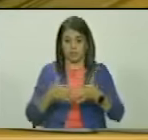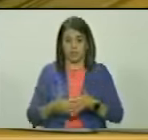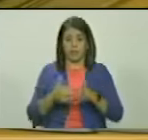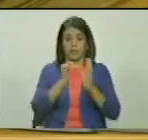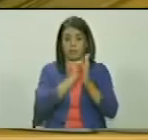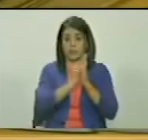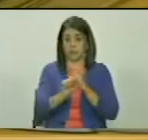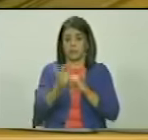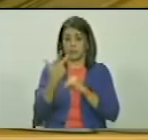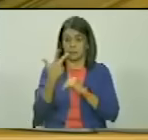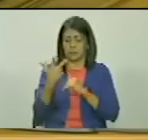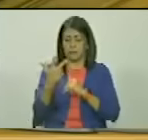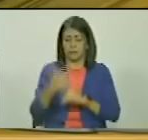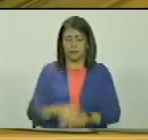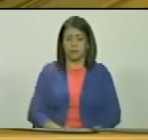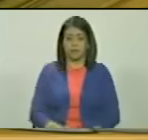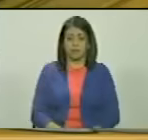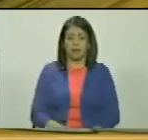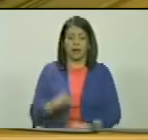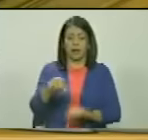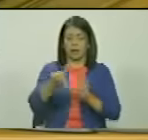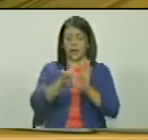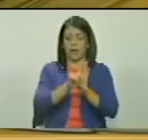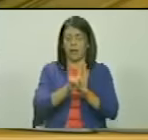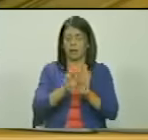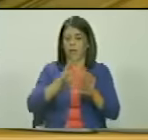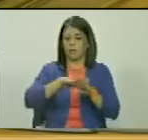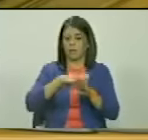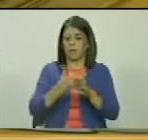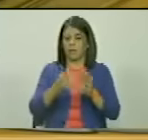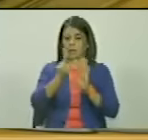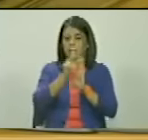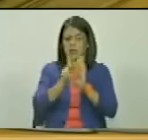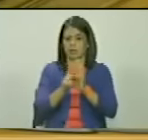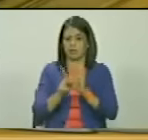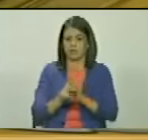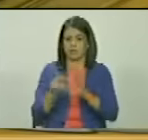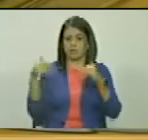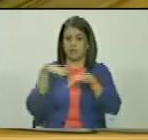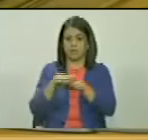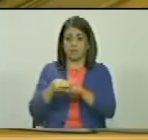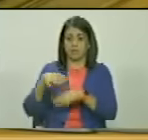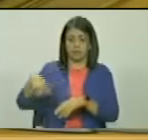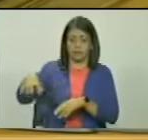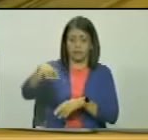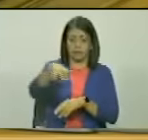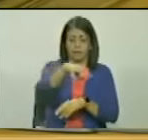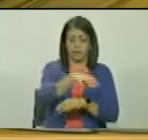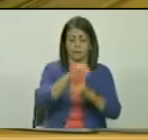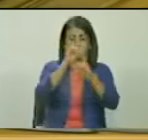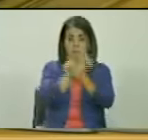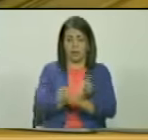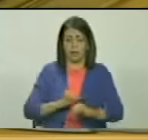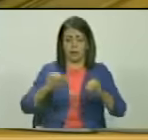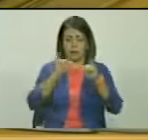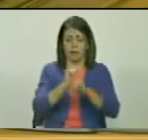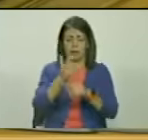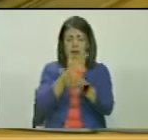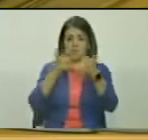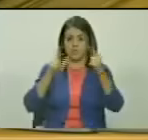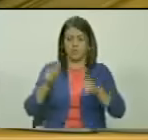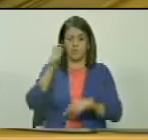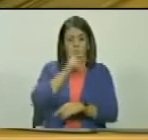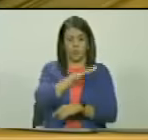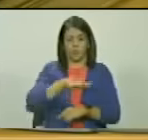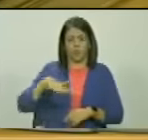términos artículo 3 esta ley se rige por los principios de integridad territorial independencia libertad